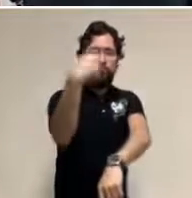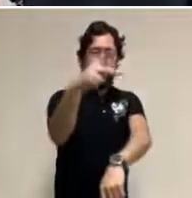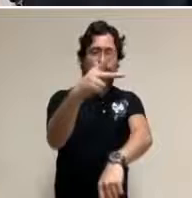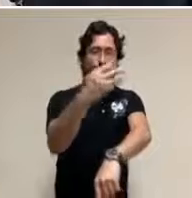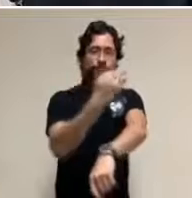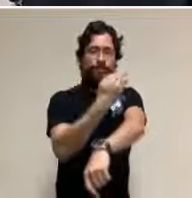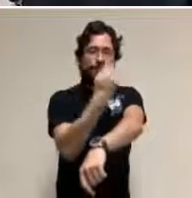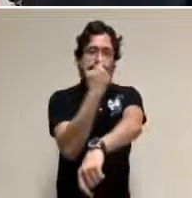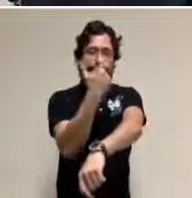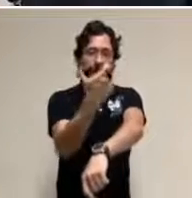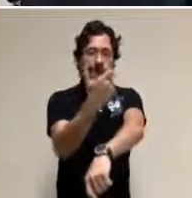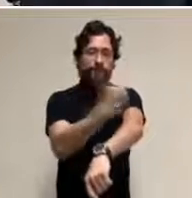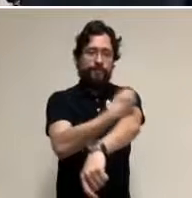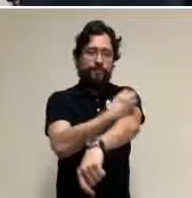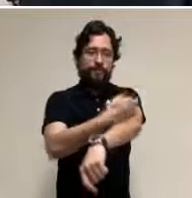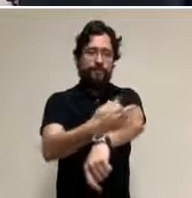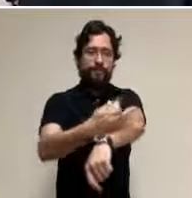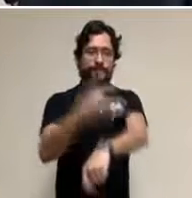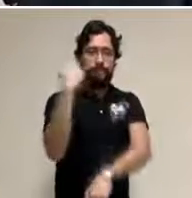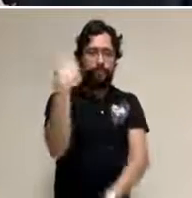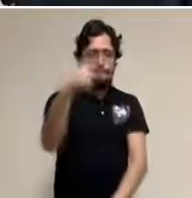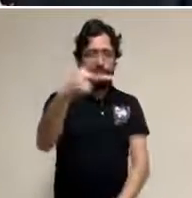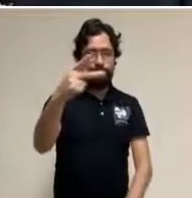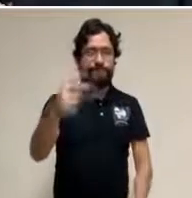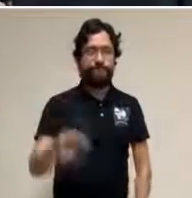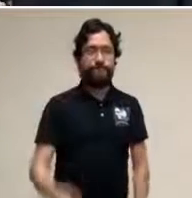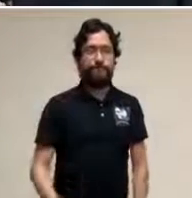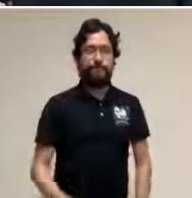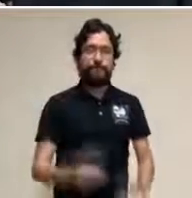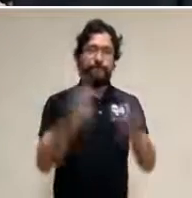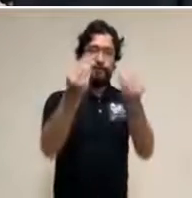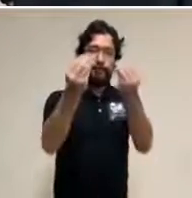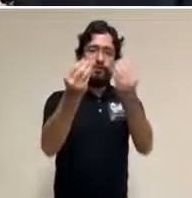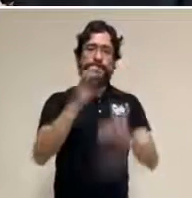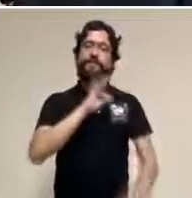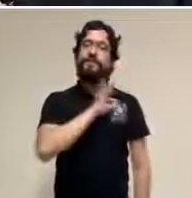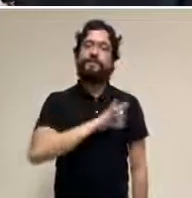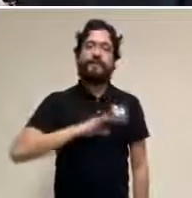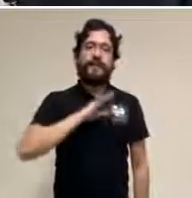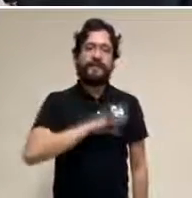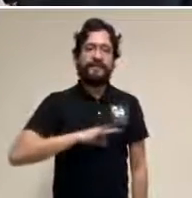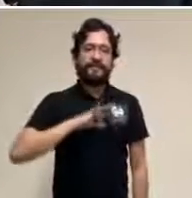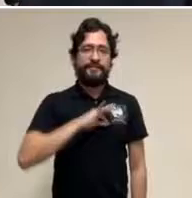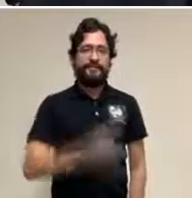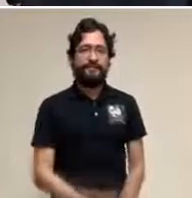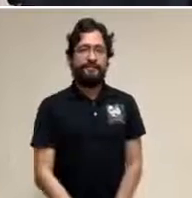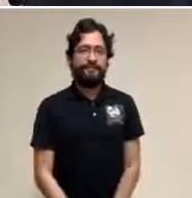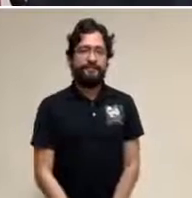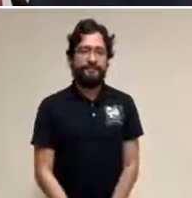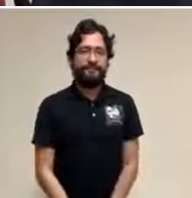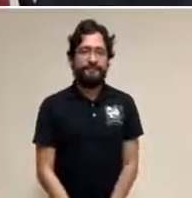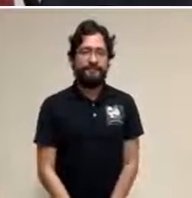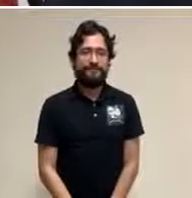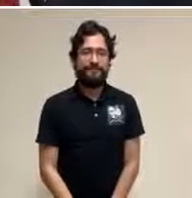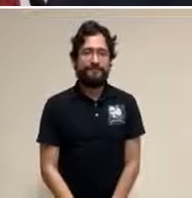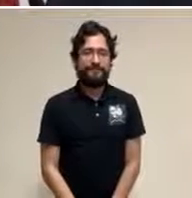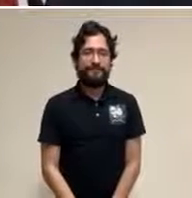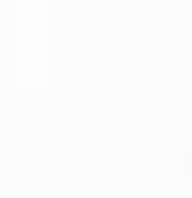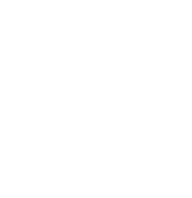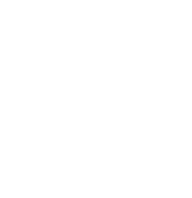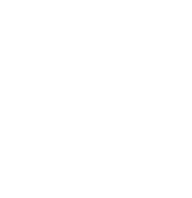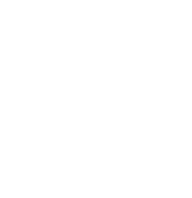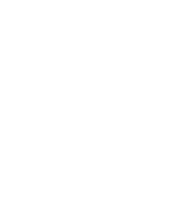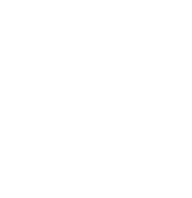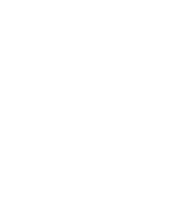Es recuperar tu trabajo. Con este esfuerzo podrás recuperar tu dinero en beneficio de tu familia. Muchas felicidades.